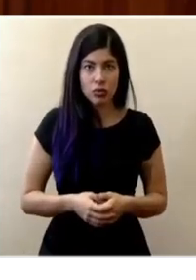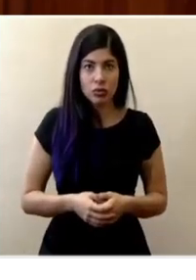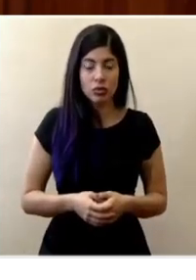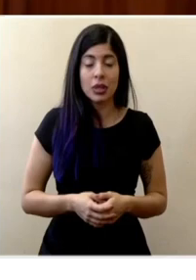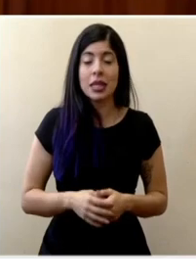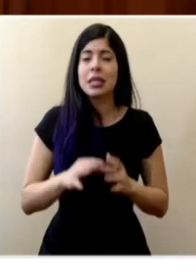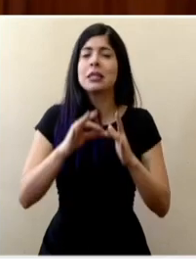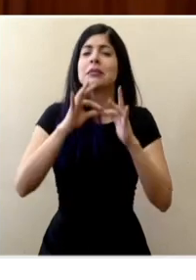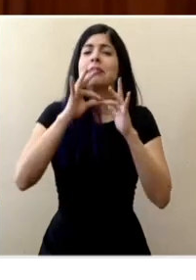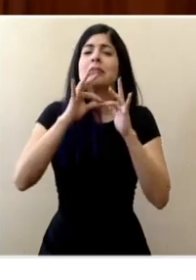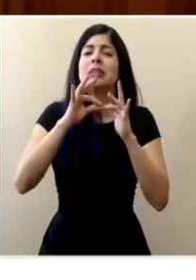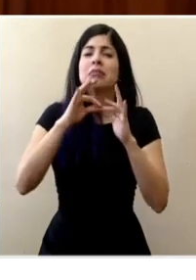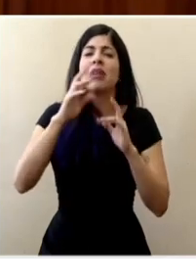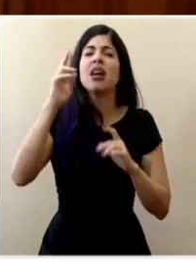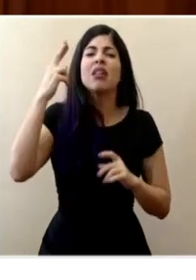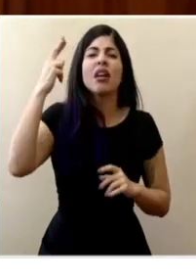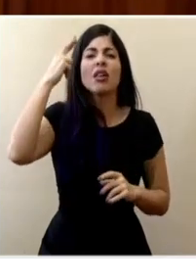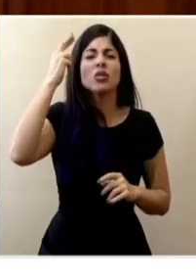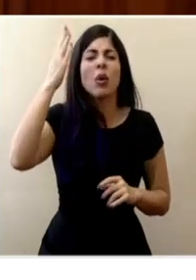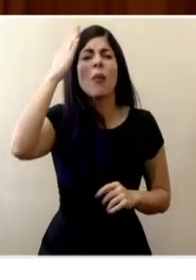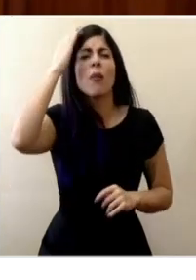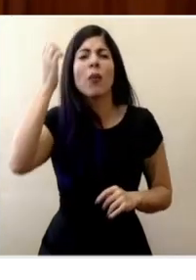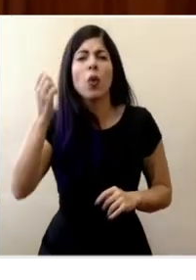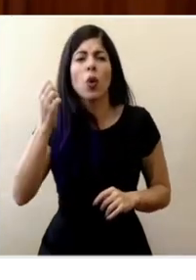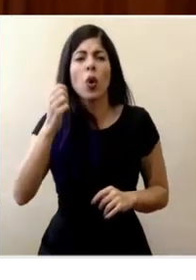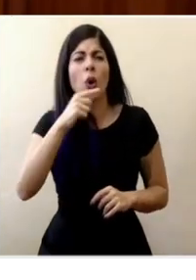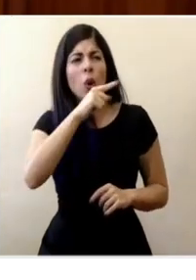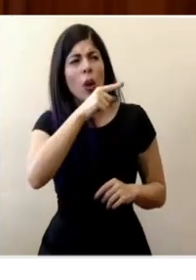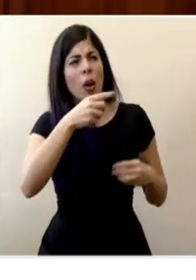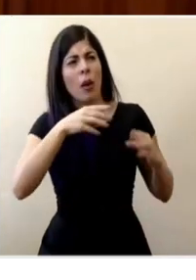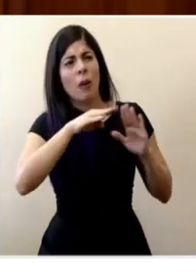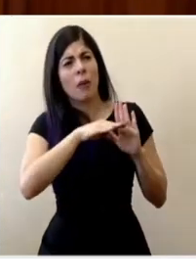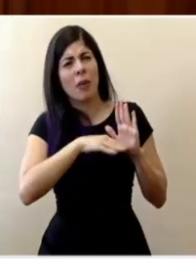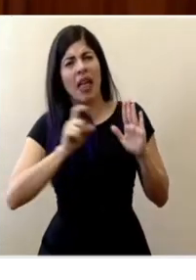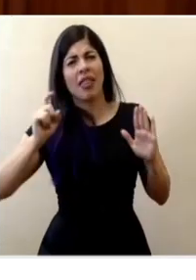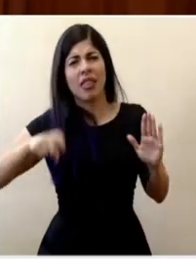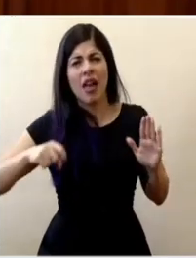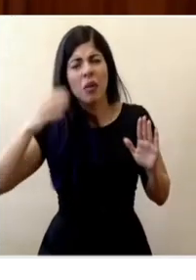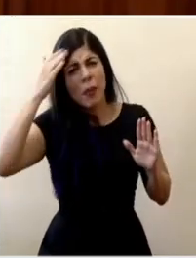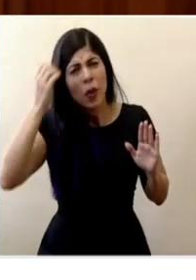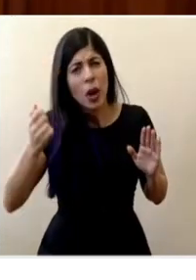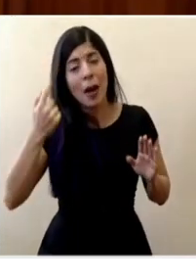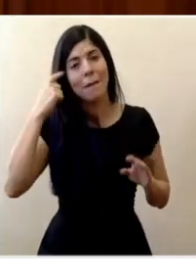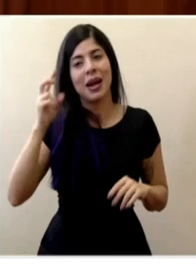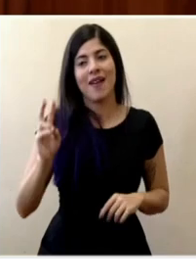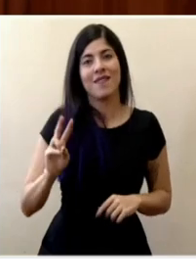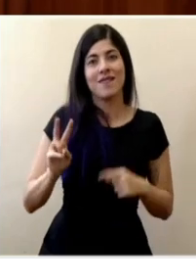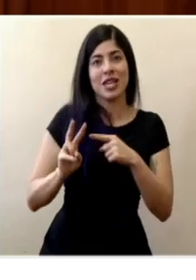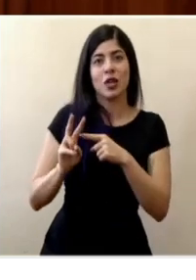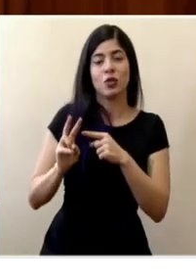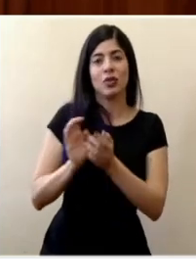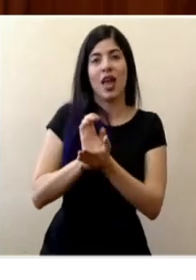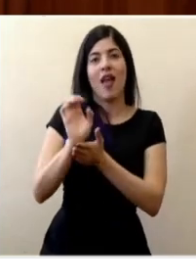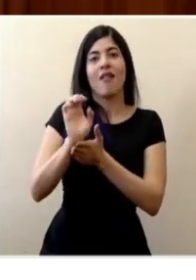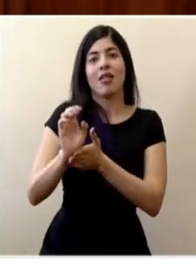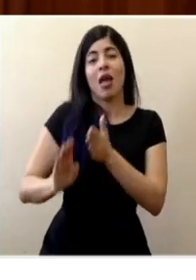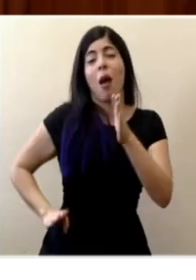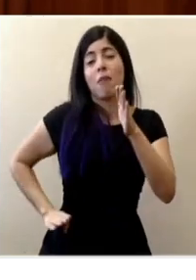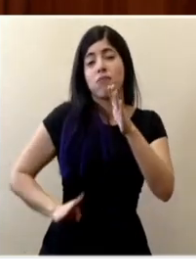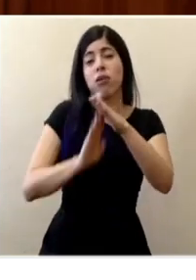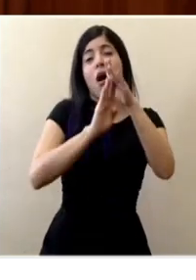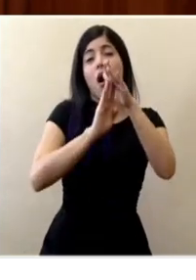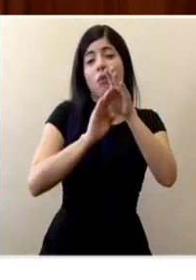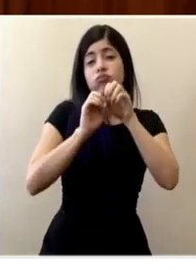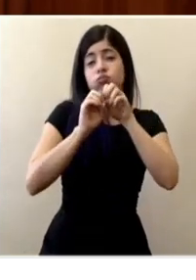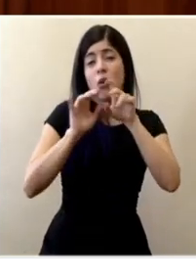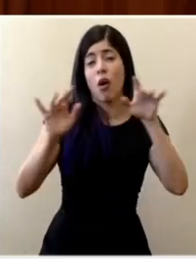La principal razón por la cual se implementan las medidas es para que el virus no haga un pico de